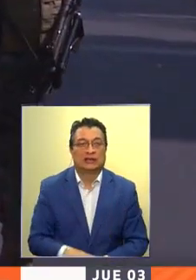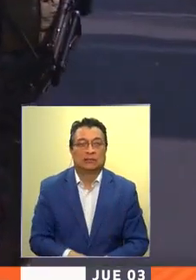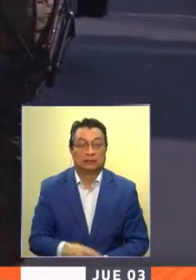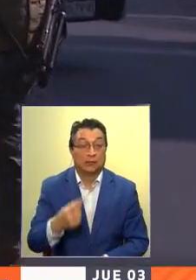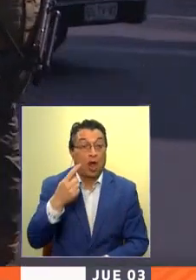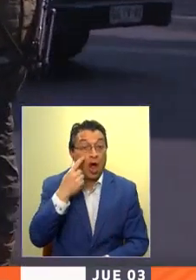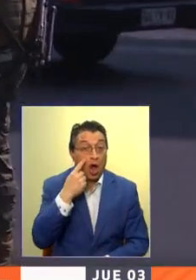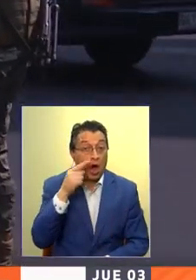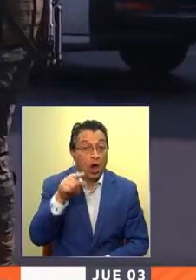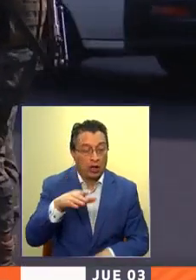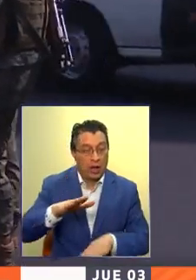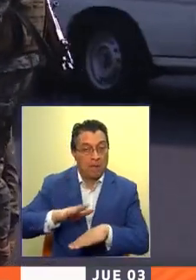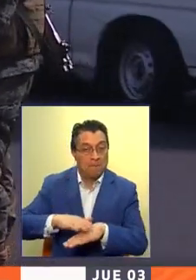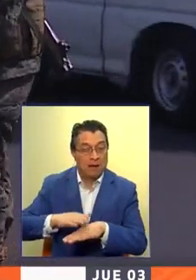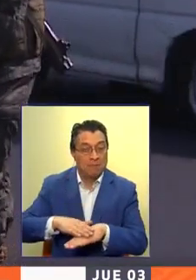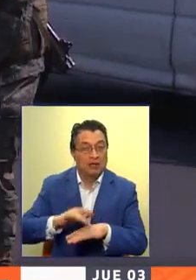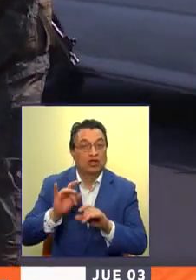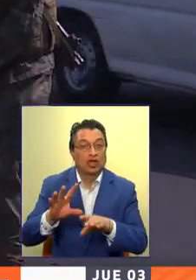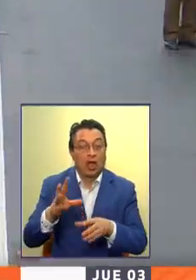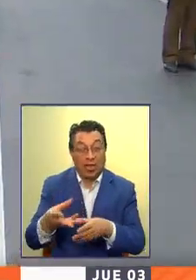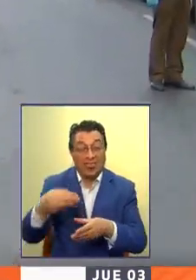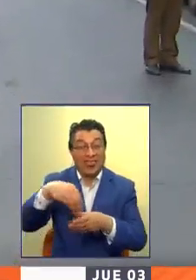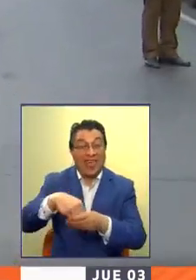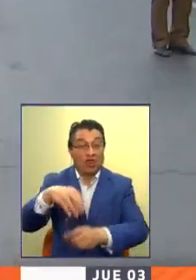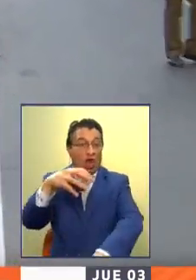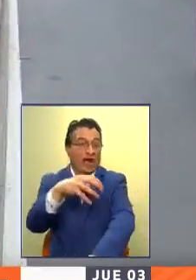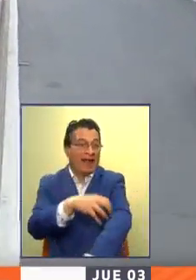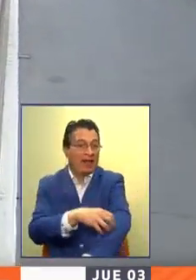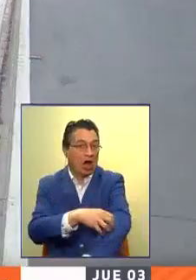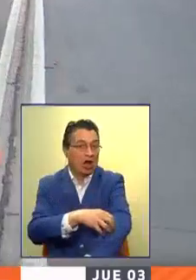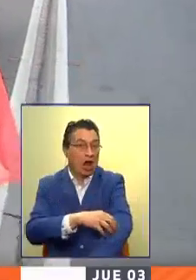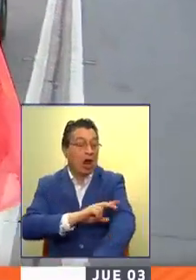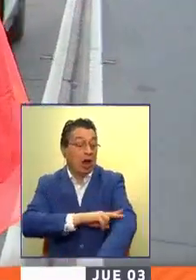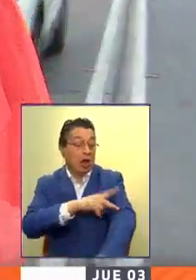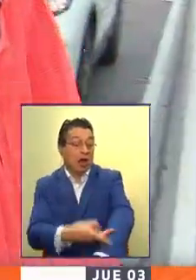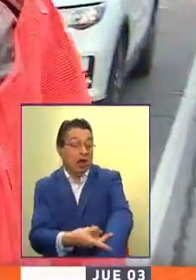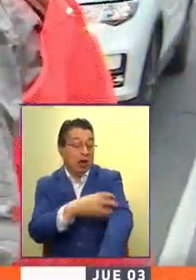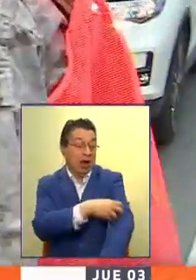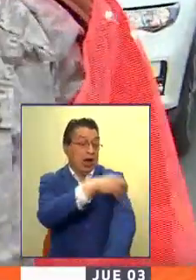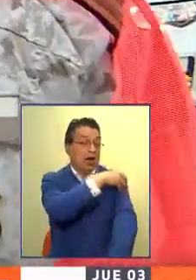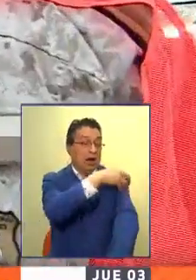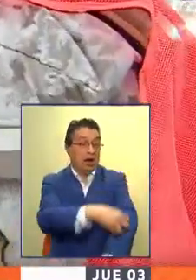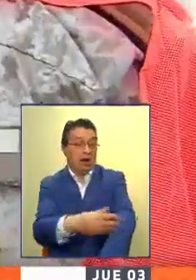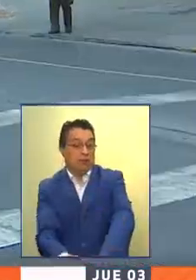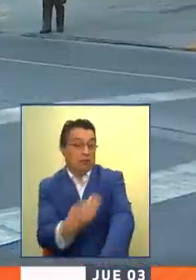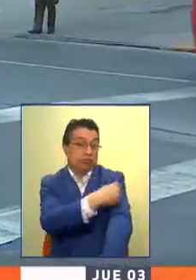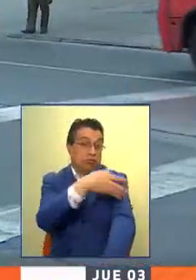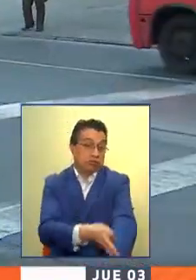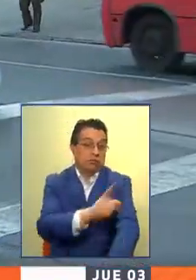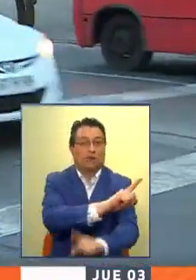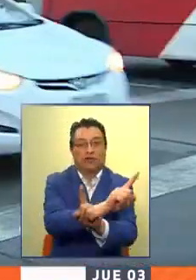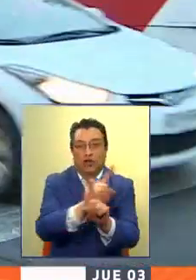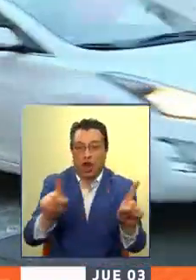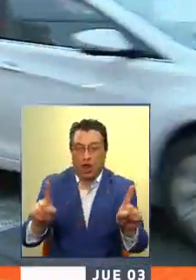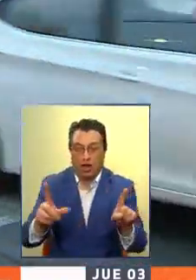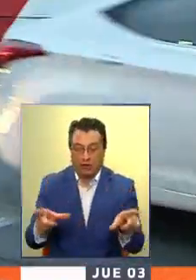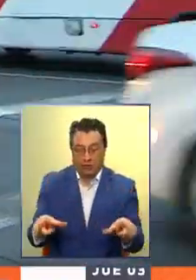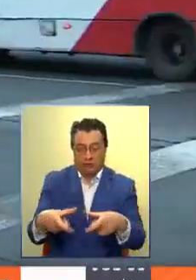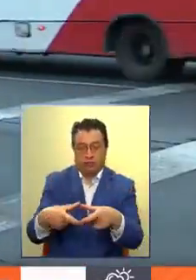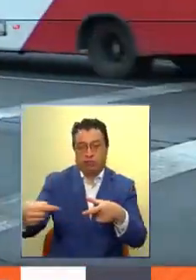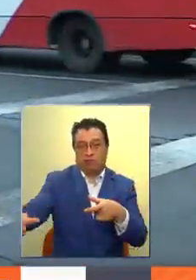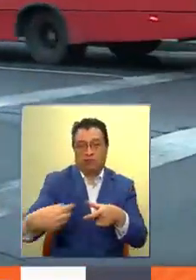ojo que este permiso es dentro de la misma región, porque además el gobierno ya anunció otras medidas. Que se va a establecer un cordón